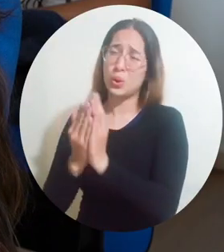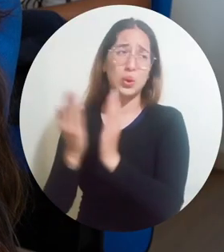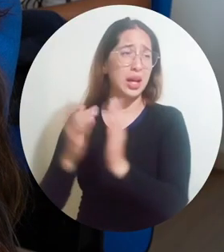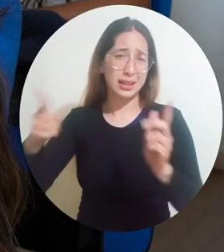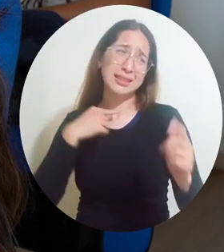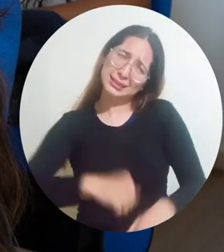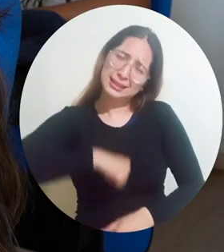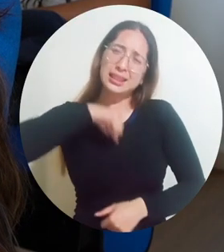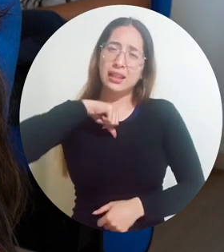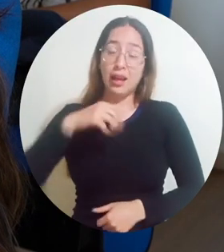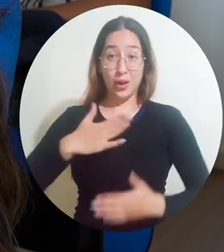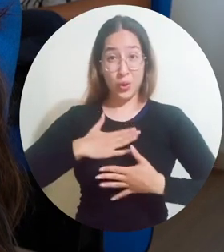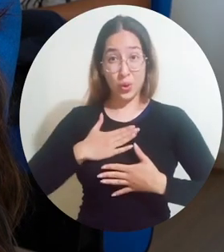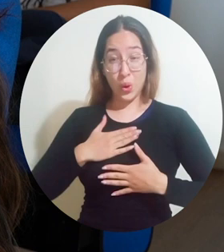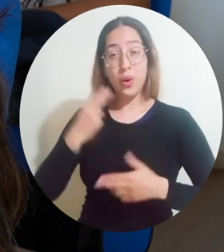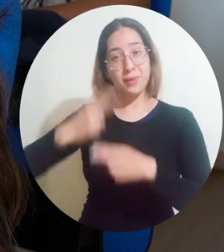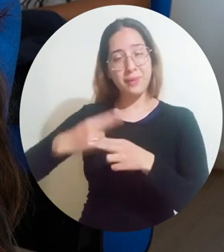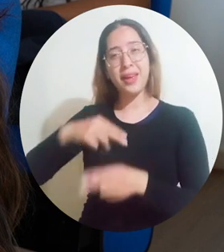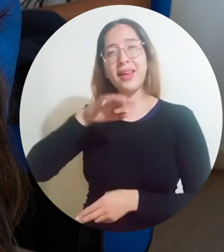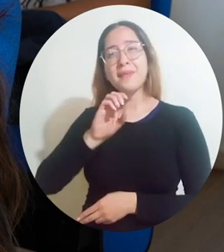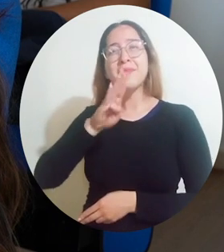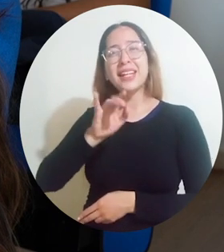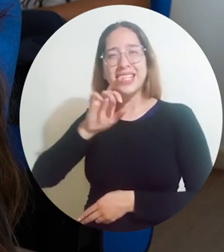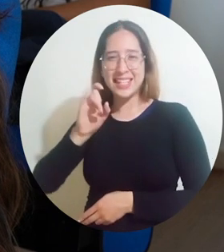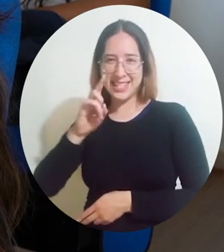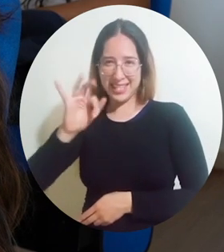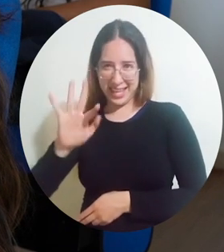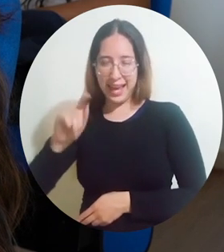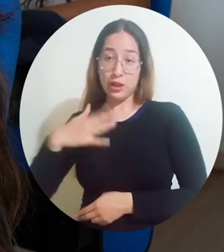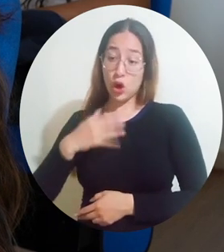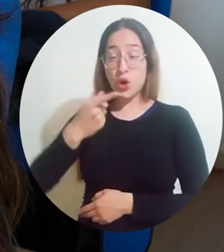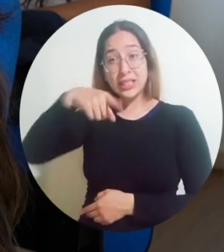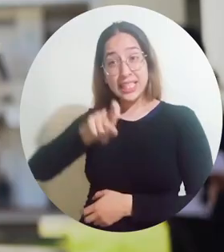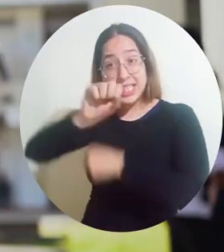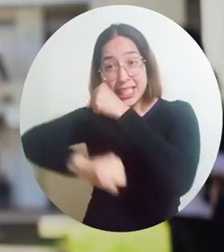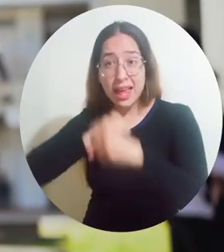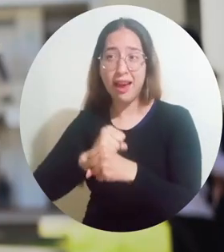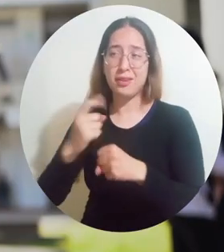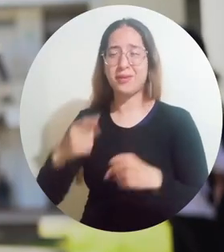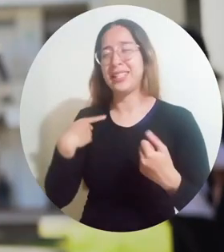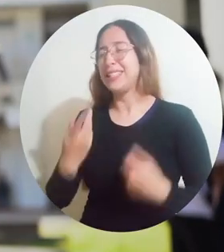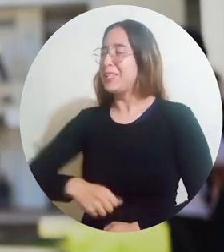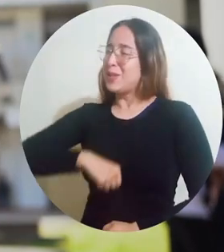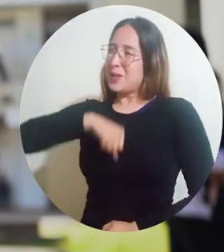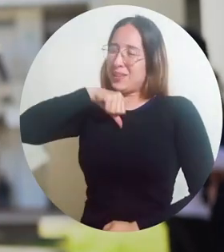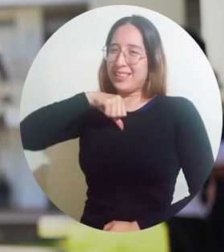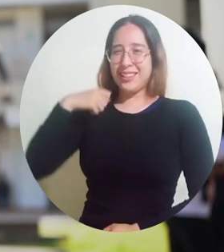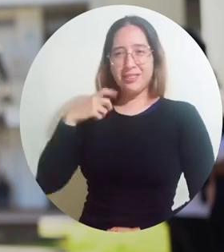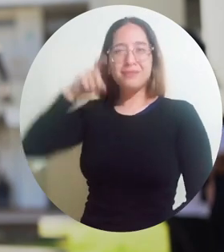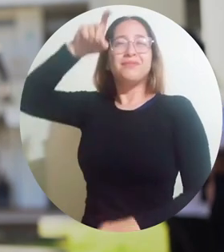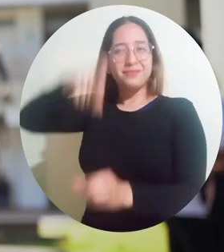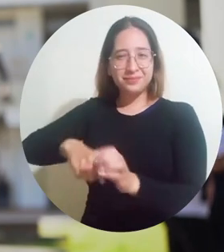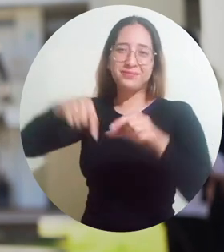Mi nombre es Brigitte Rodríguez, tengo 16 años y estoy en el programa de administración de empresas. Me siento muy